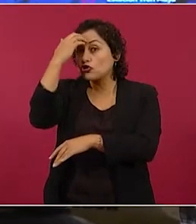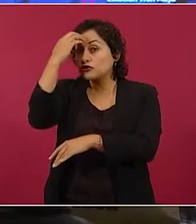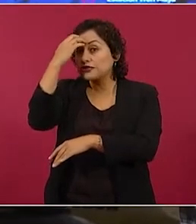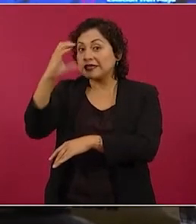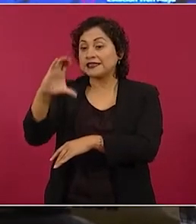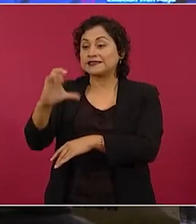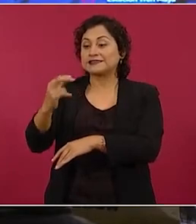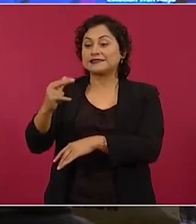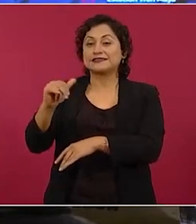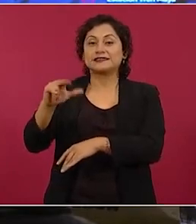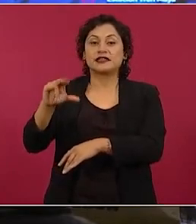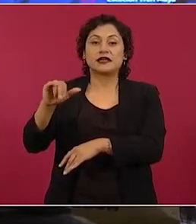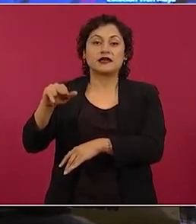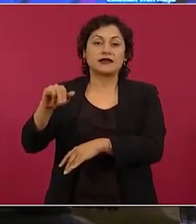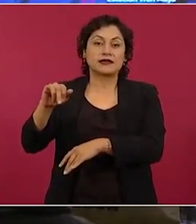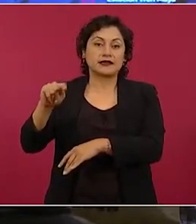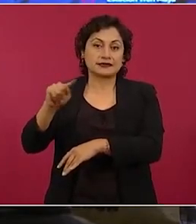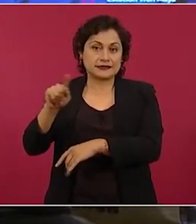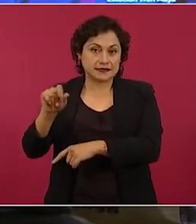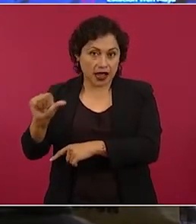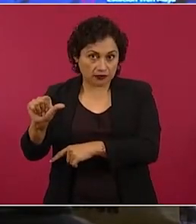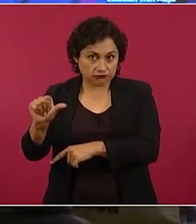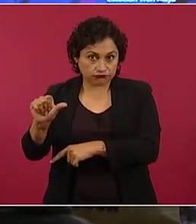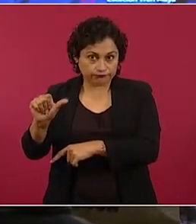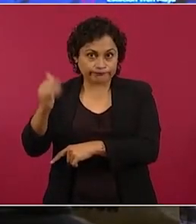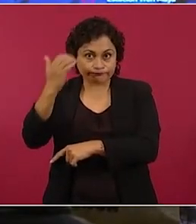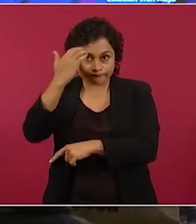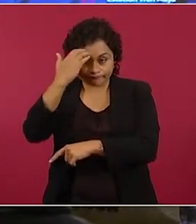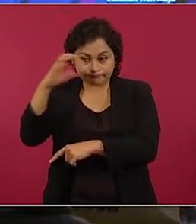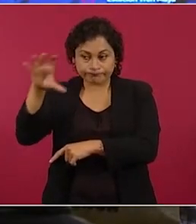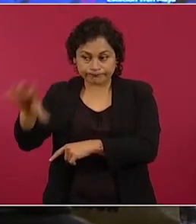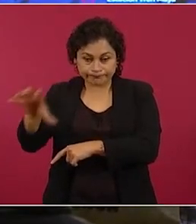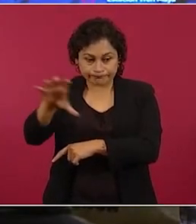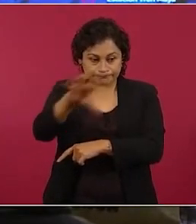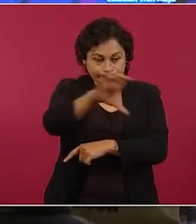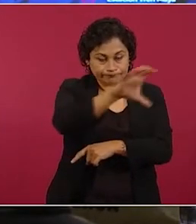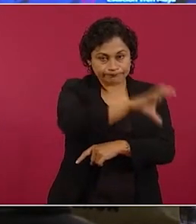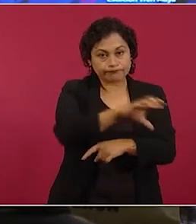desde luego Isamal,